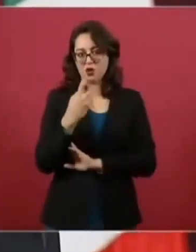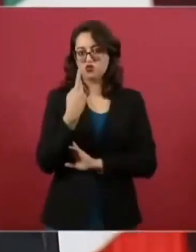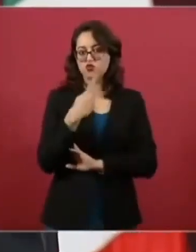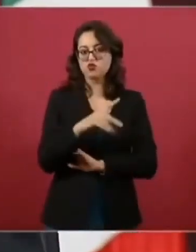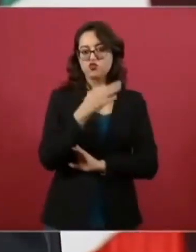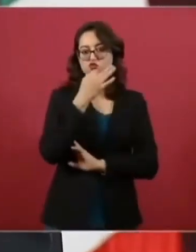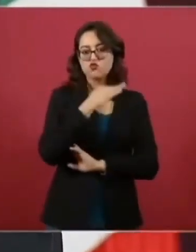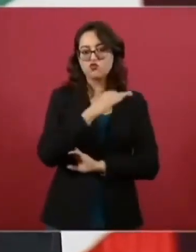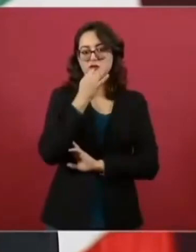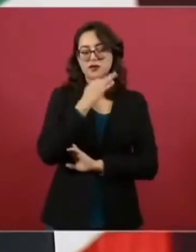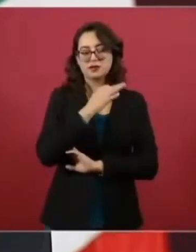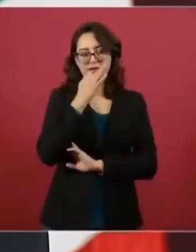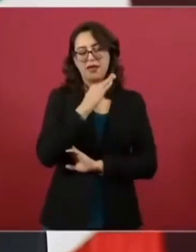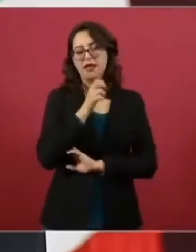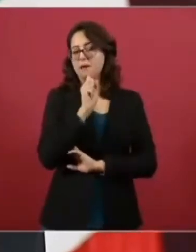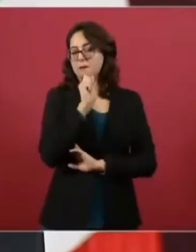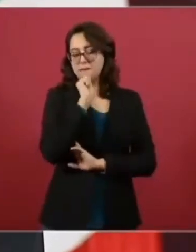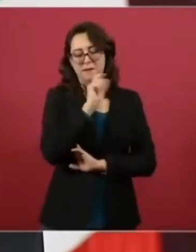faltarán algunos.